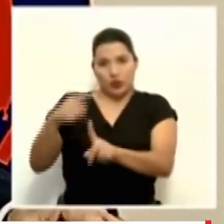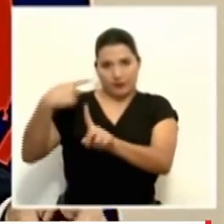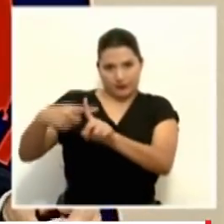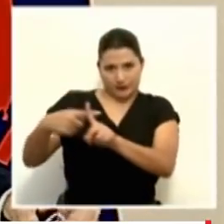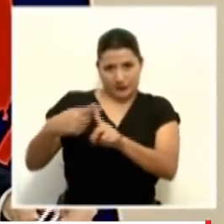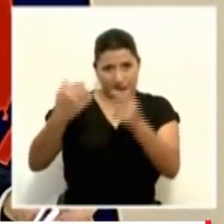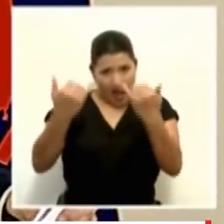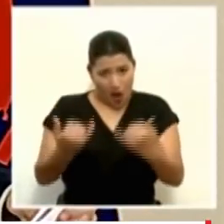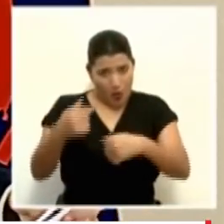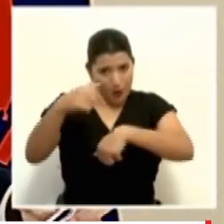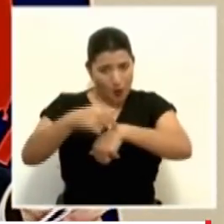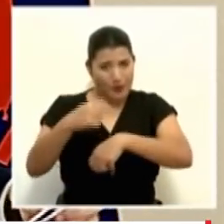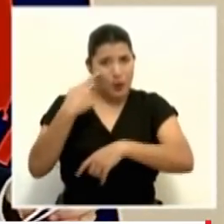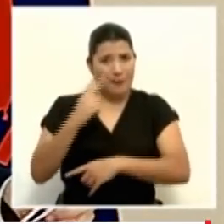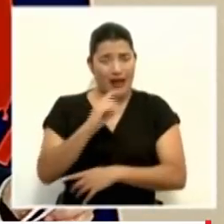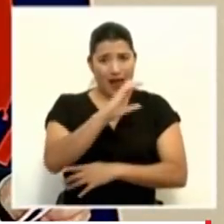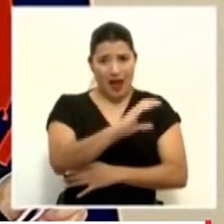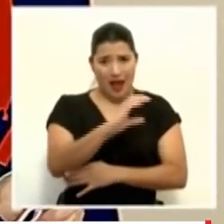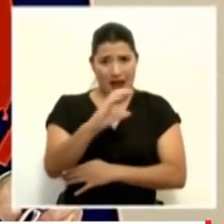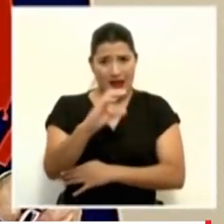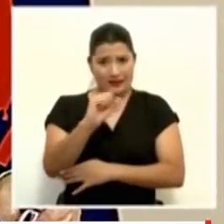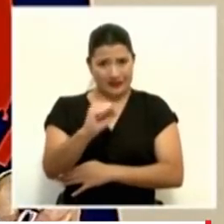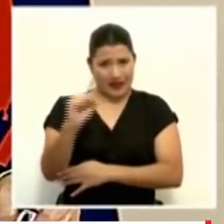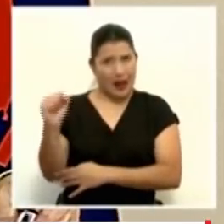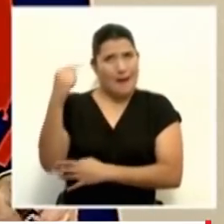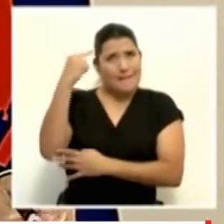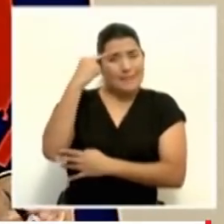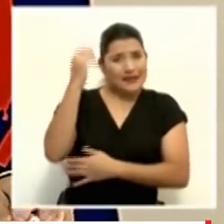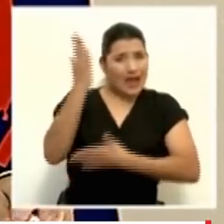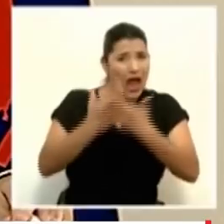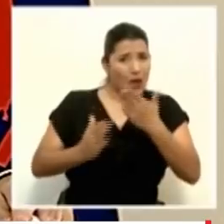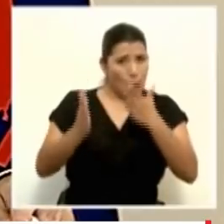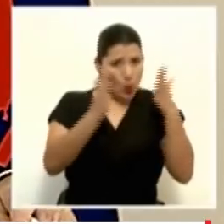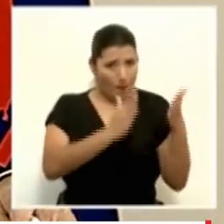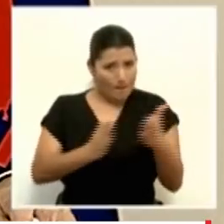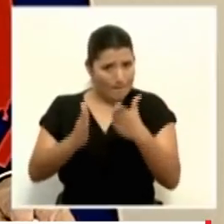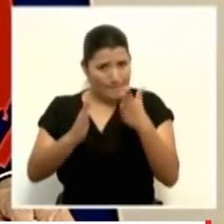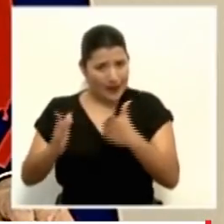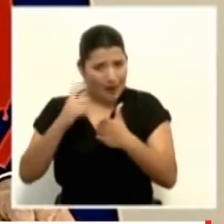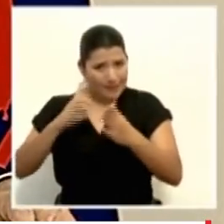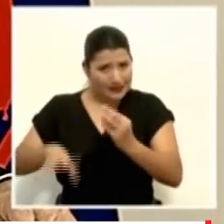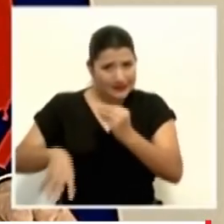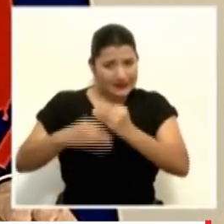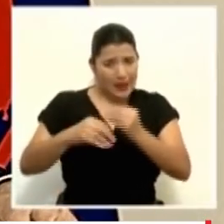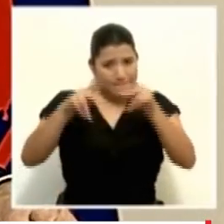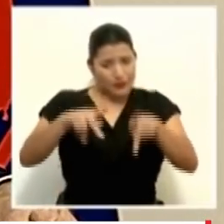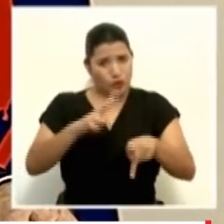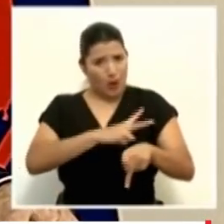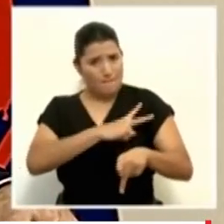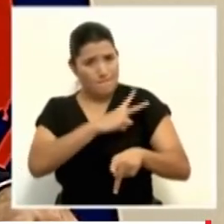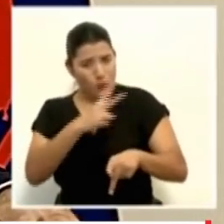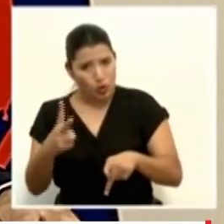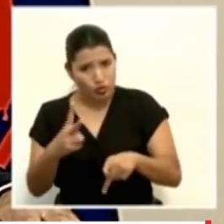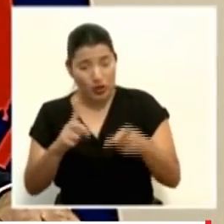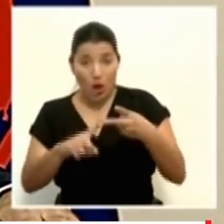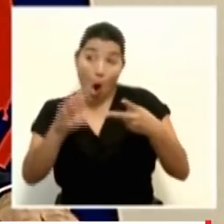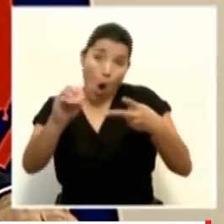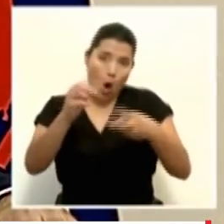Es momento para que la Caja considere un plan que incluya a voluntarios o trabajadores de otras áreas de salud que han